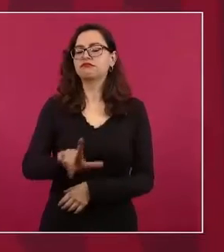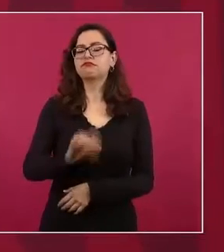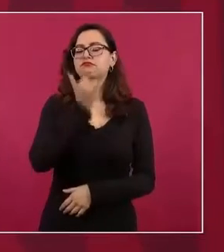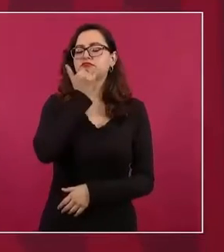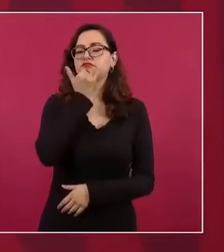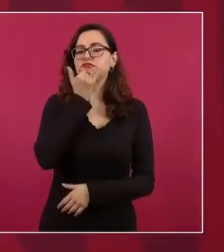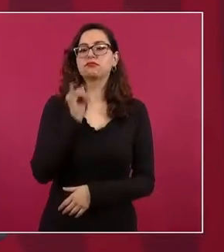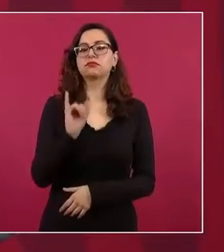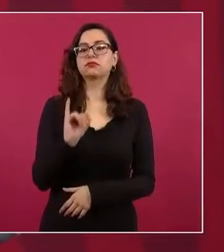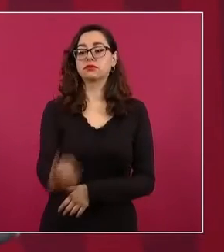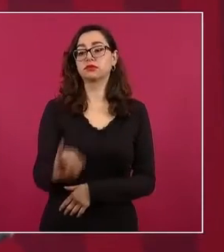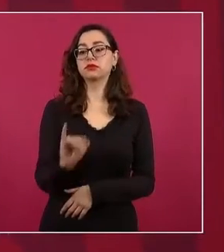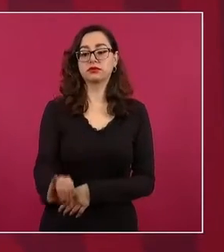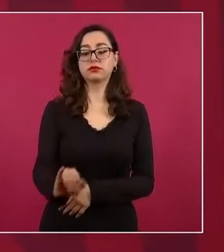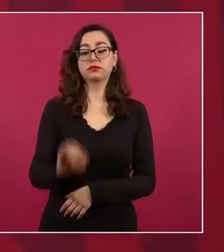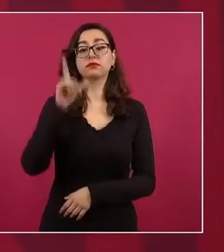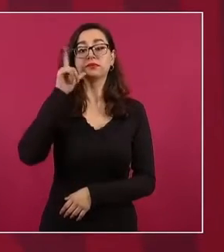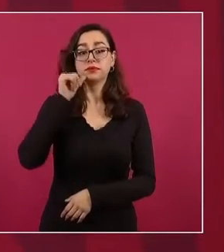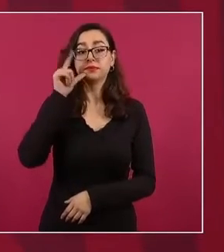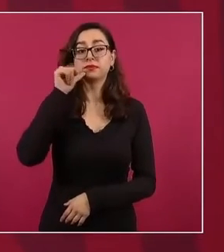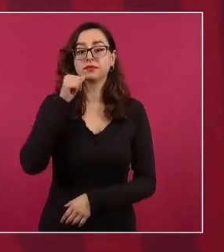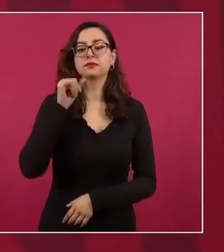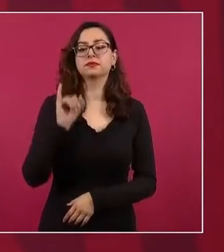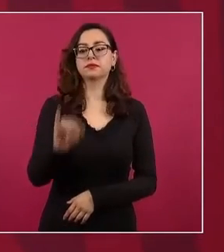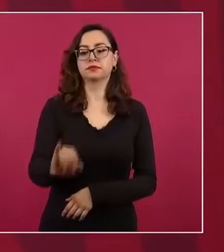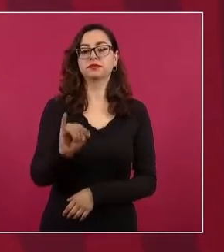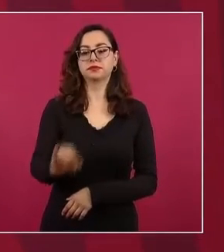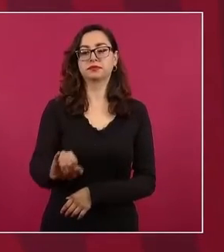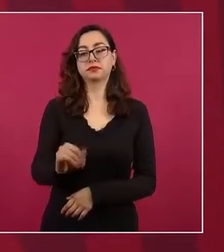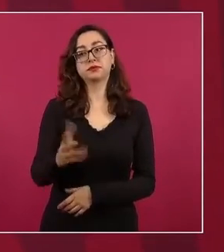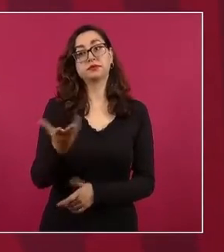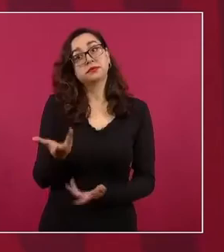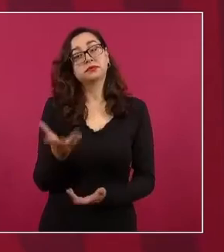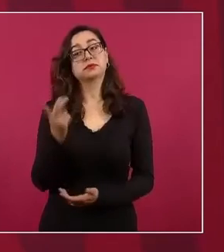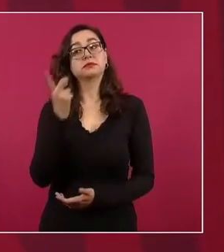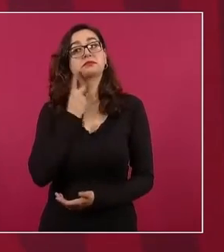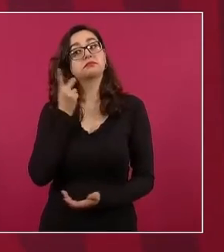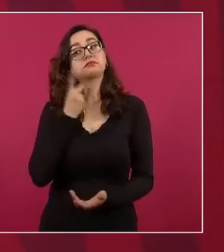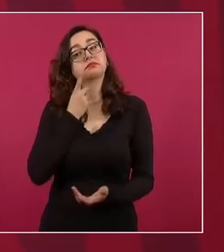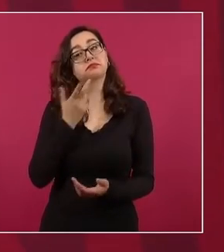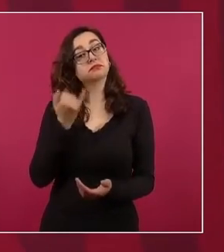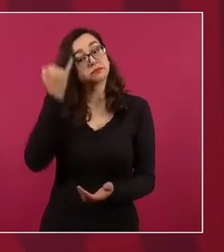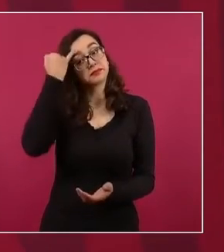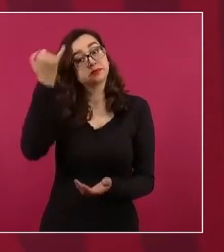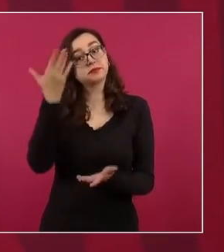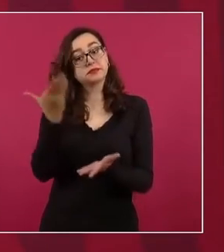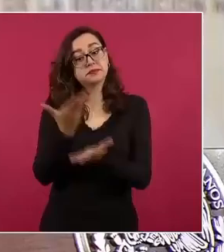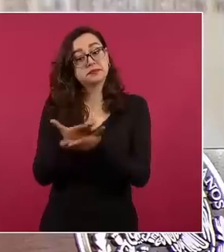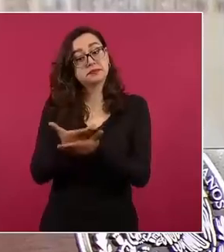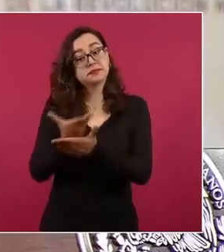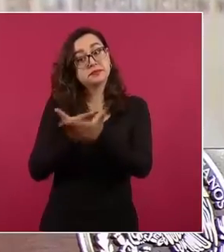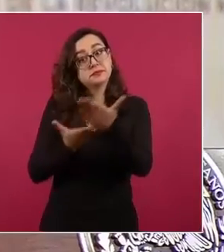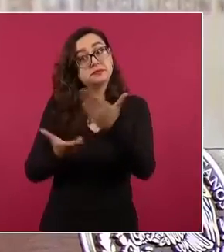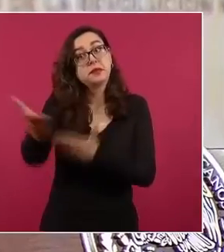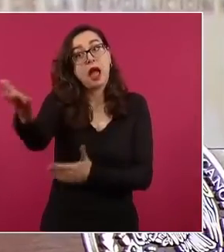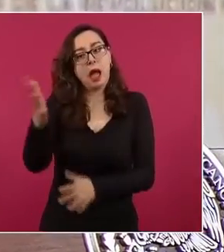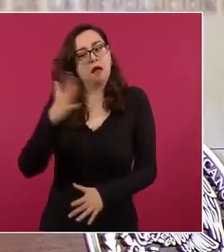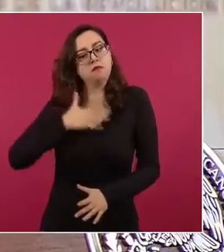pasado mañana, voy a enviar la iniciativa, porque quiero cumplir.